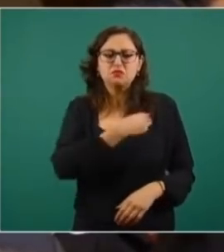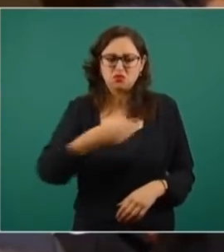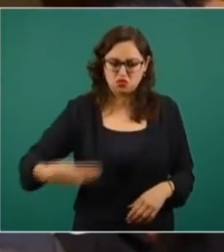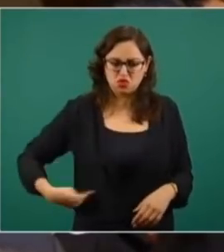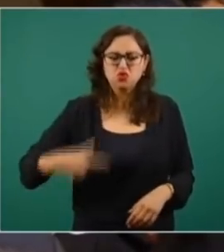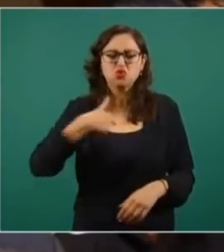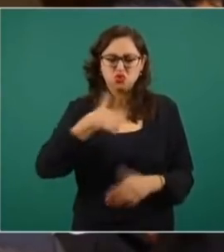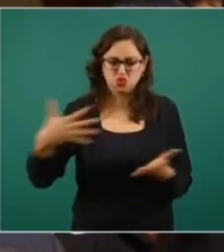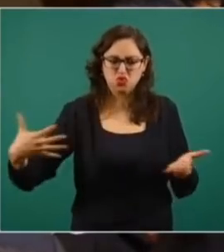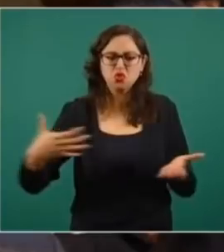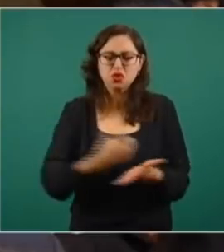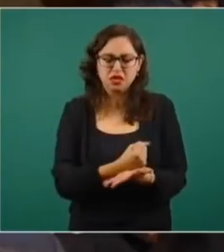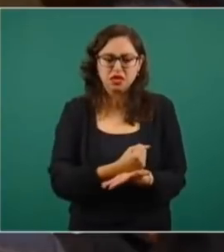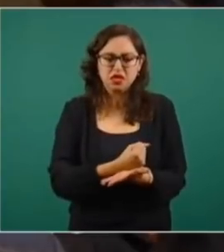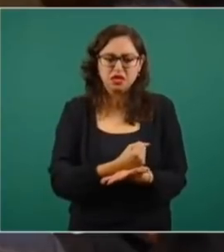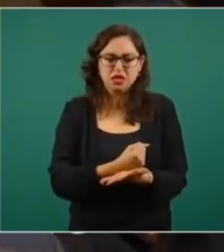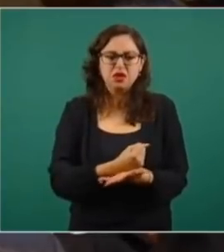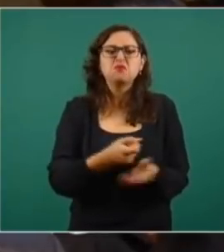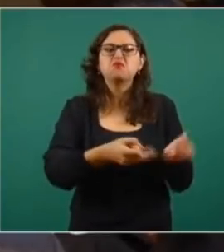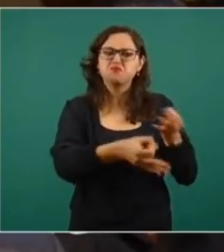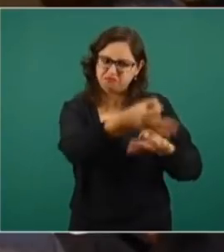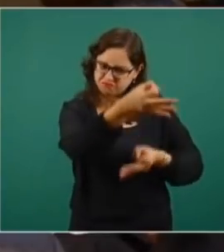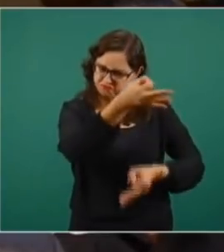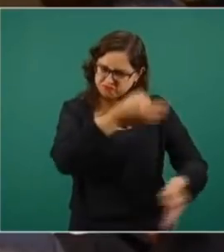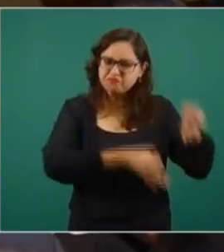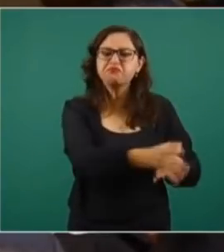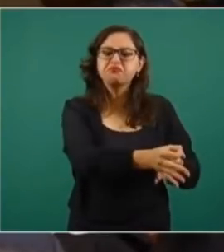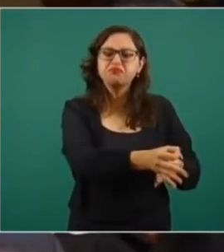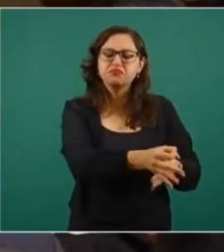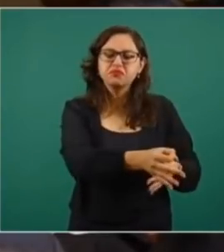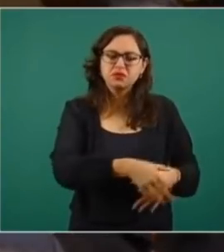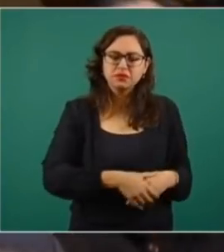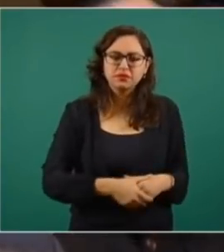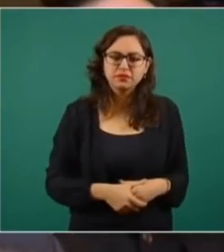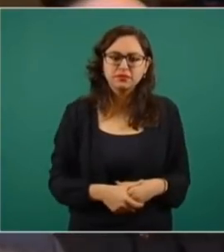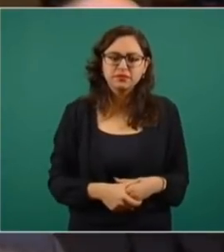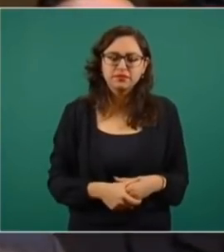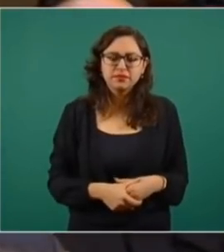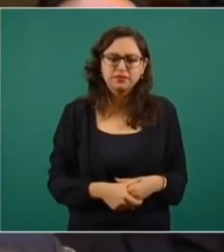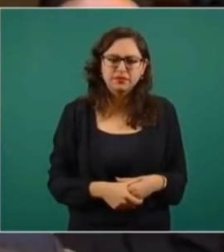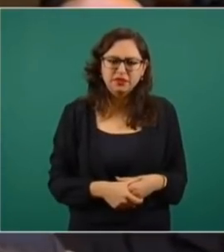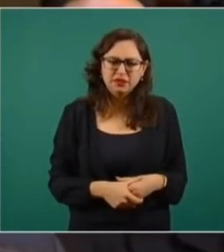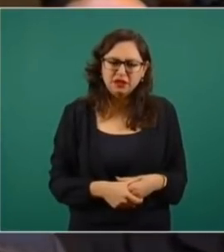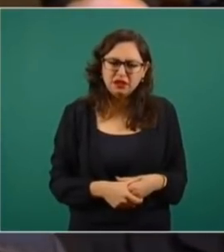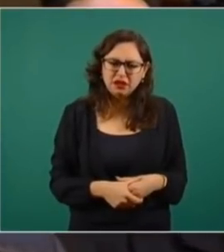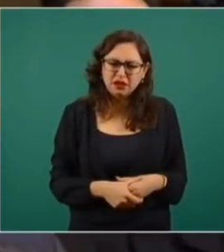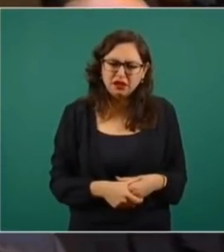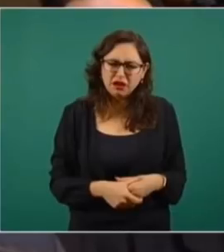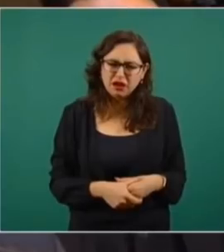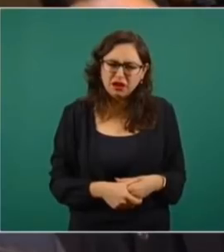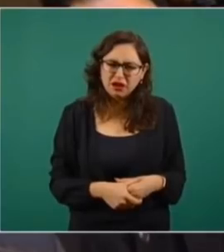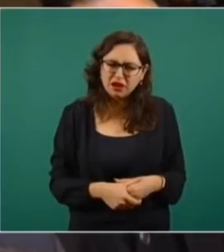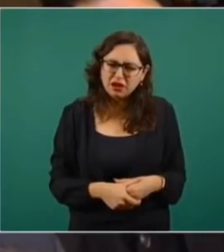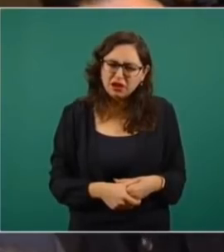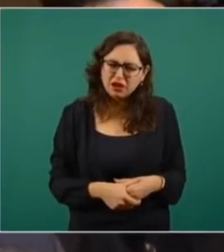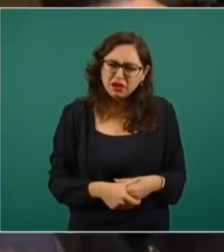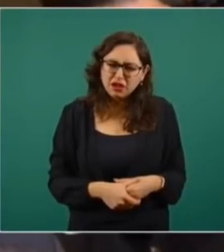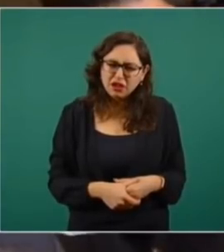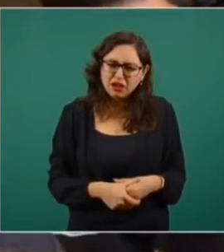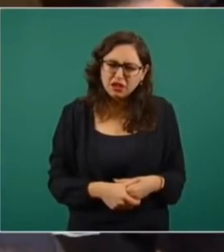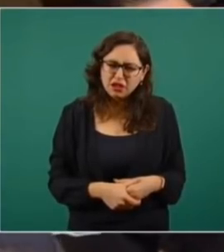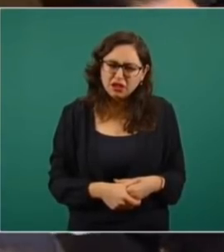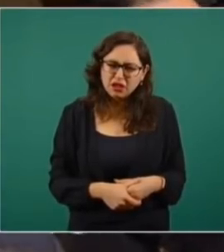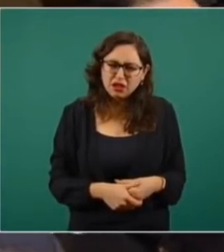porque yo te voy a pagar lo mismo que tú me estás haciendo a mí. Te la voy a regresar, Carlos, ¿eh? Porque no se vale que estés jugando así conmigo.